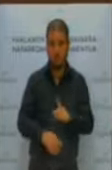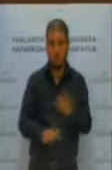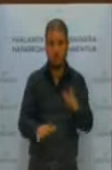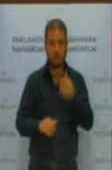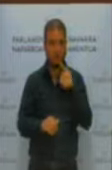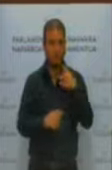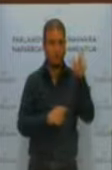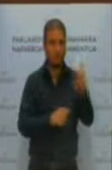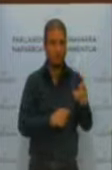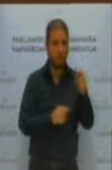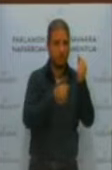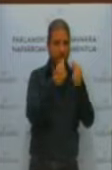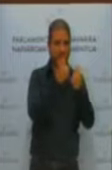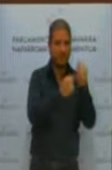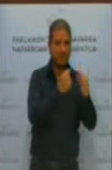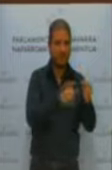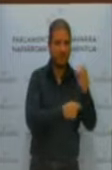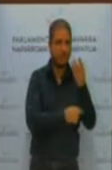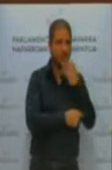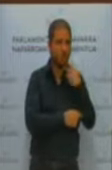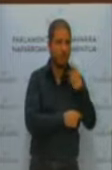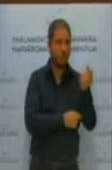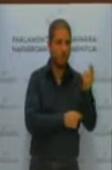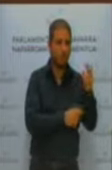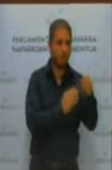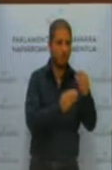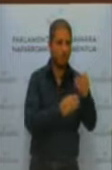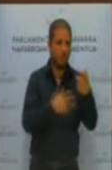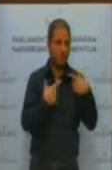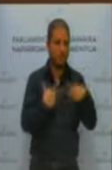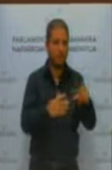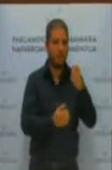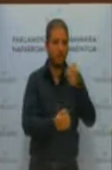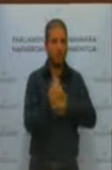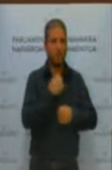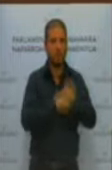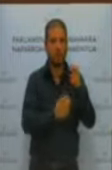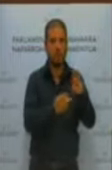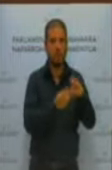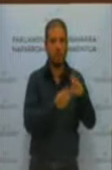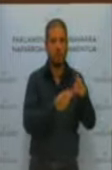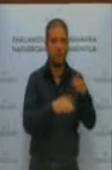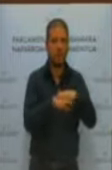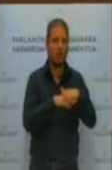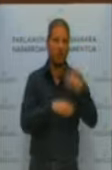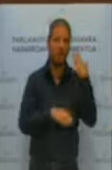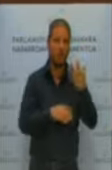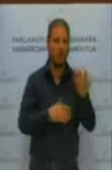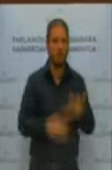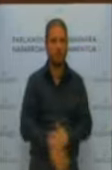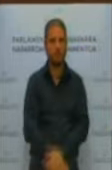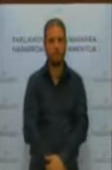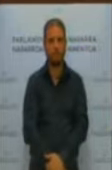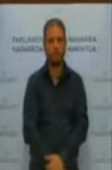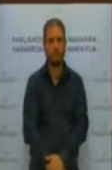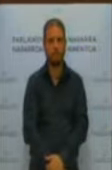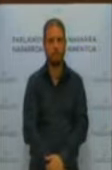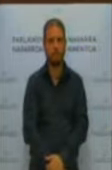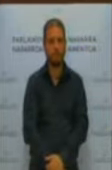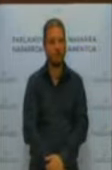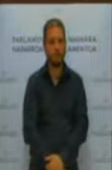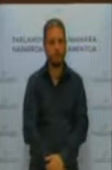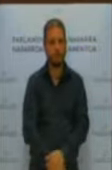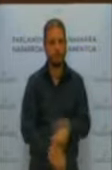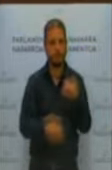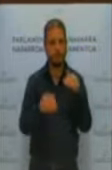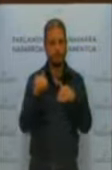el test de conocimientos financieros. Es el Departamento de Economía y Hacienda del Gobierno de Navarra. Por lo tanto, no cuente con nuestro